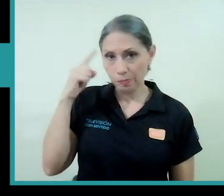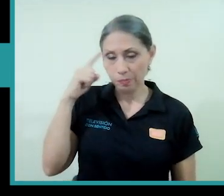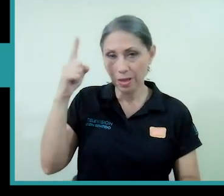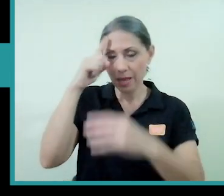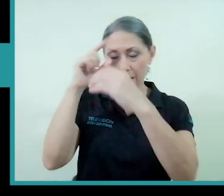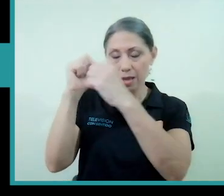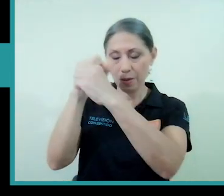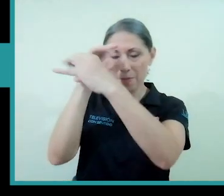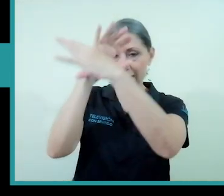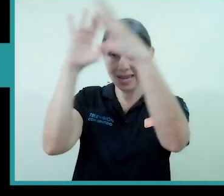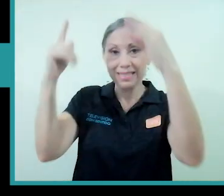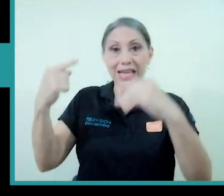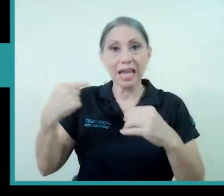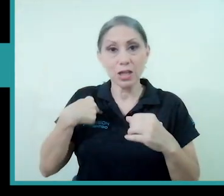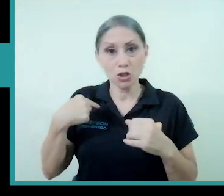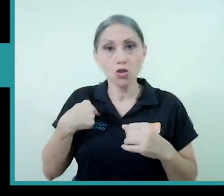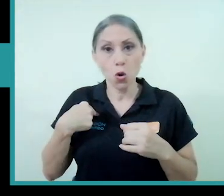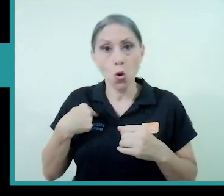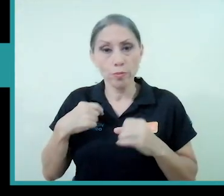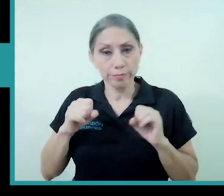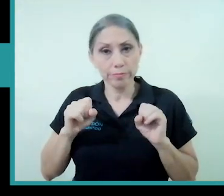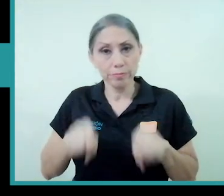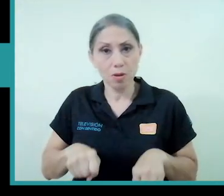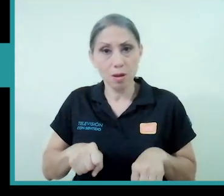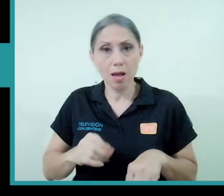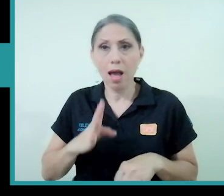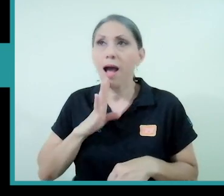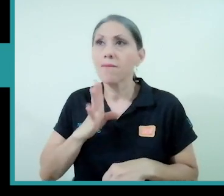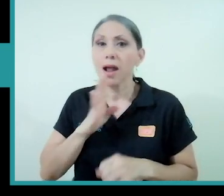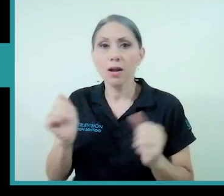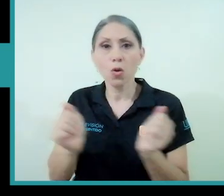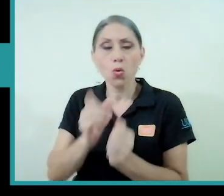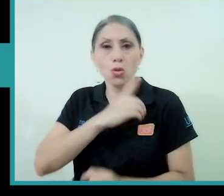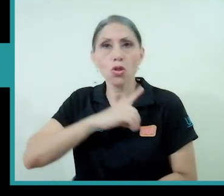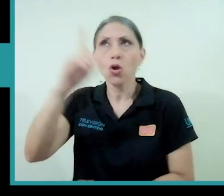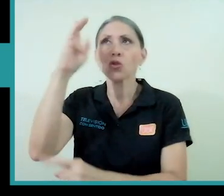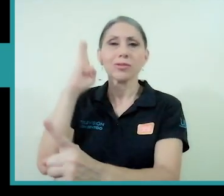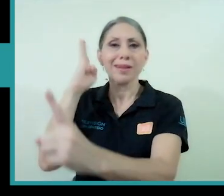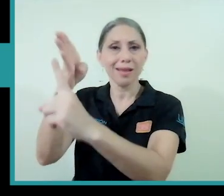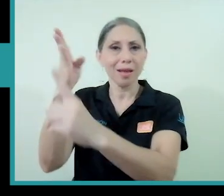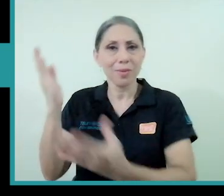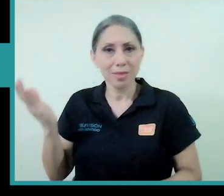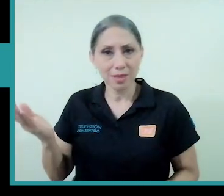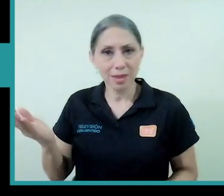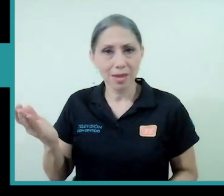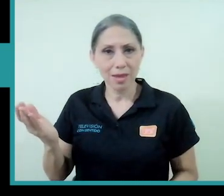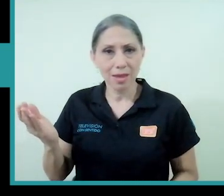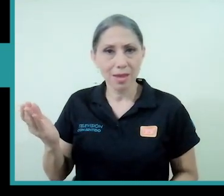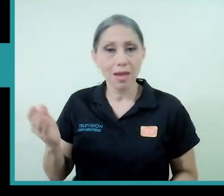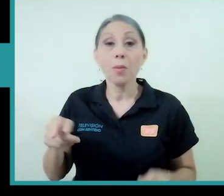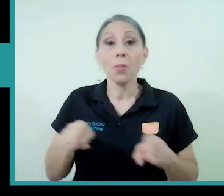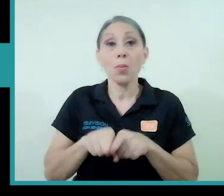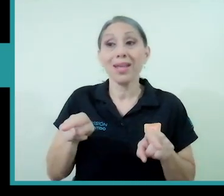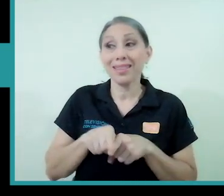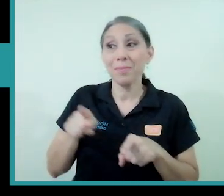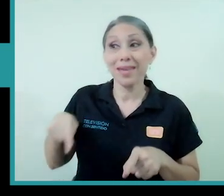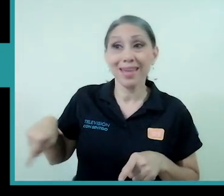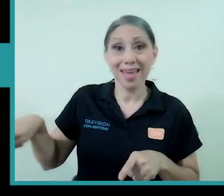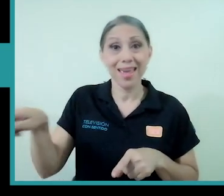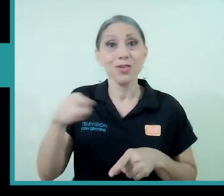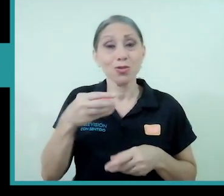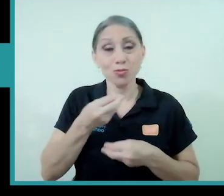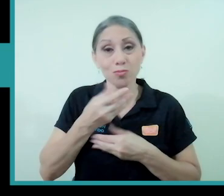que yo tengo la capacidad de hablar con Dios directamente porque eso es también otras cosas que ellos proclaman y mi